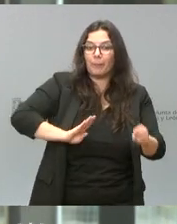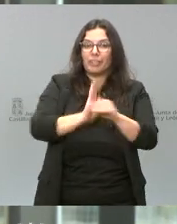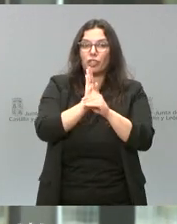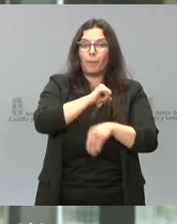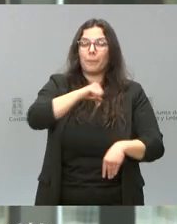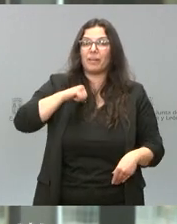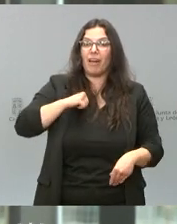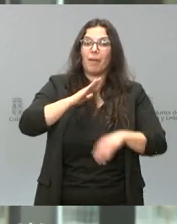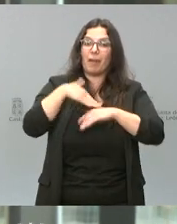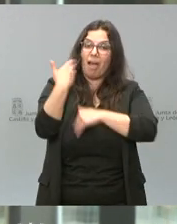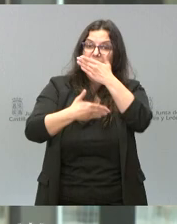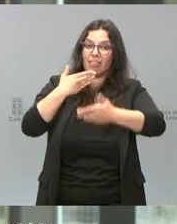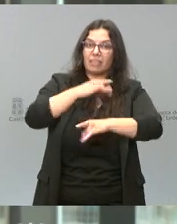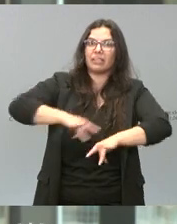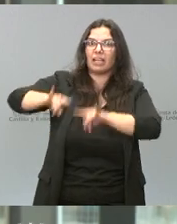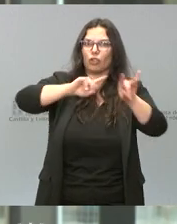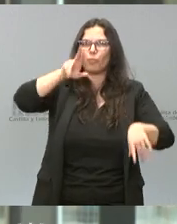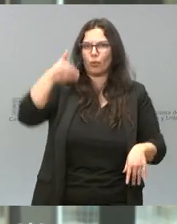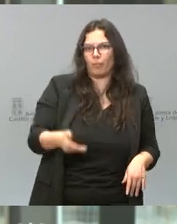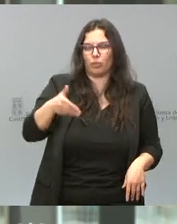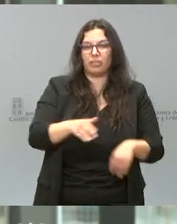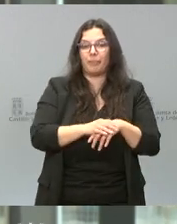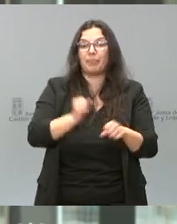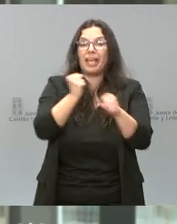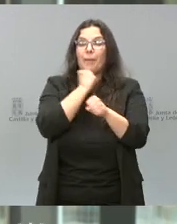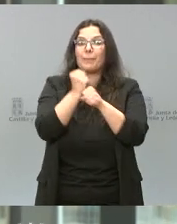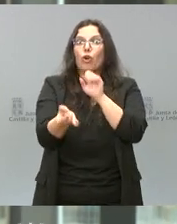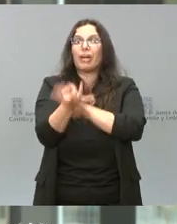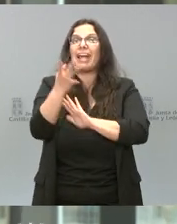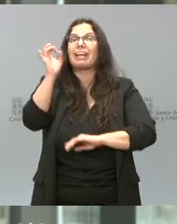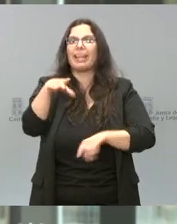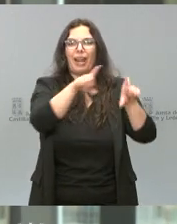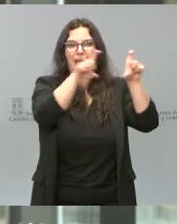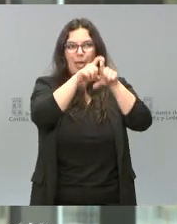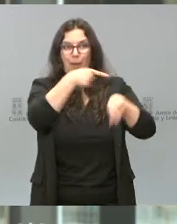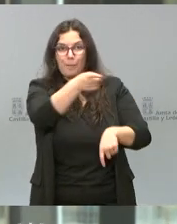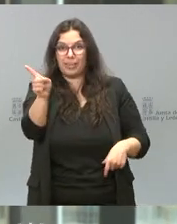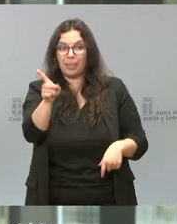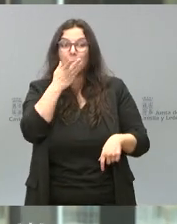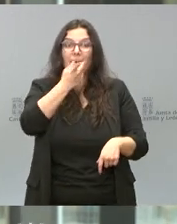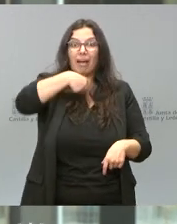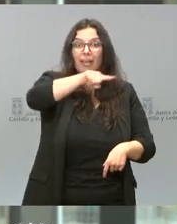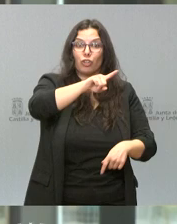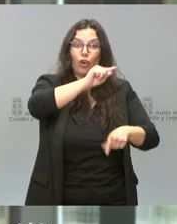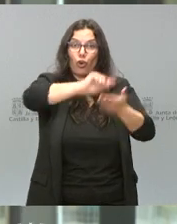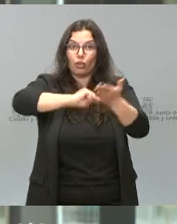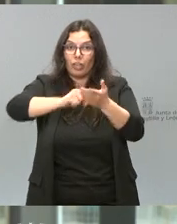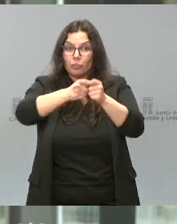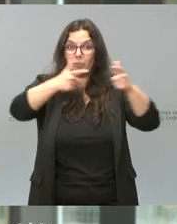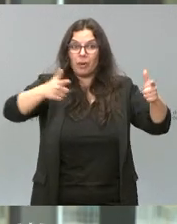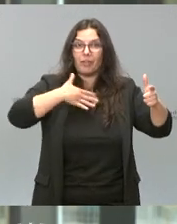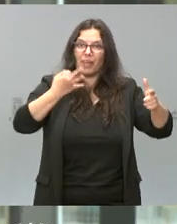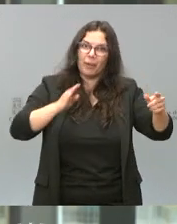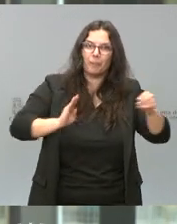privada para el avance de un territorio. El empleo lo crean las empresas y para que creen empleo han de estar bien financiadas